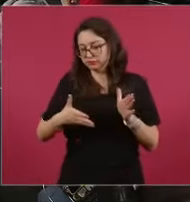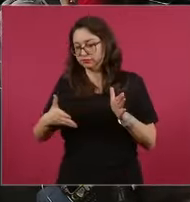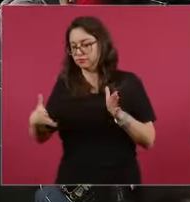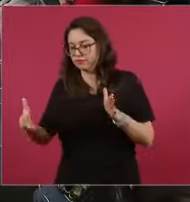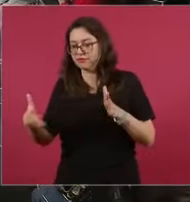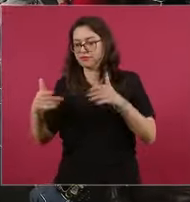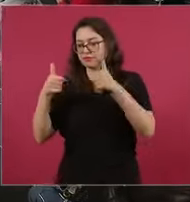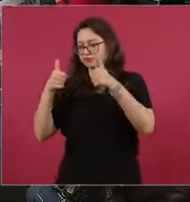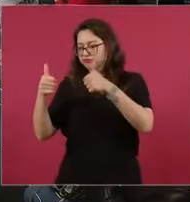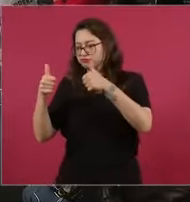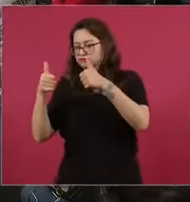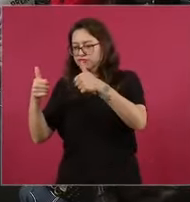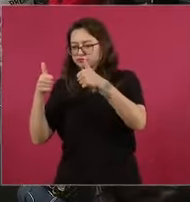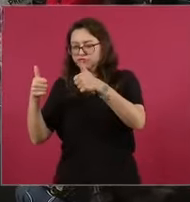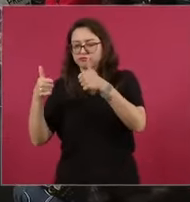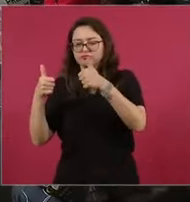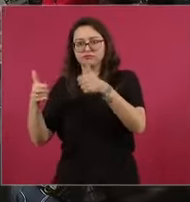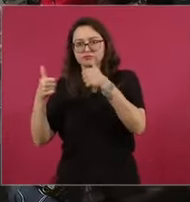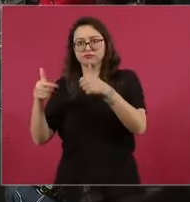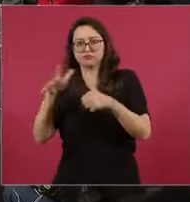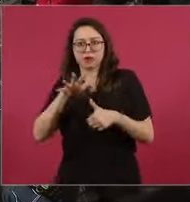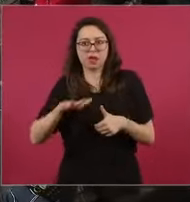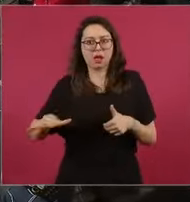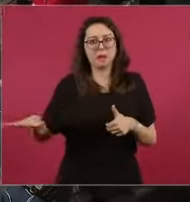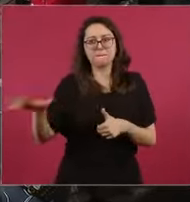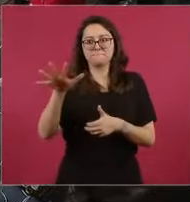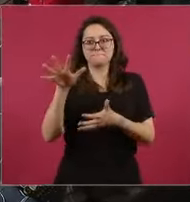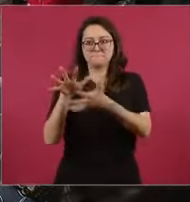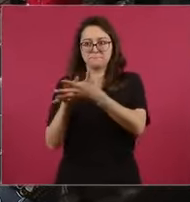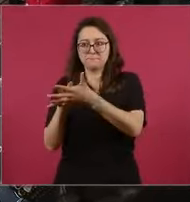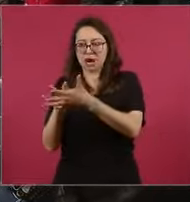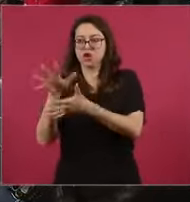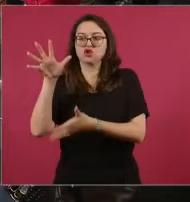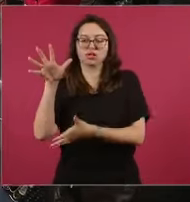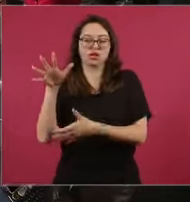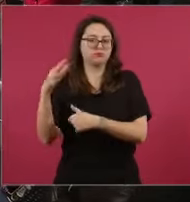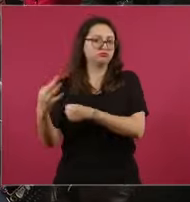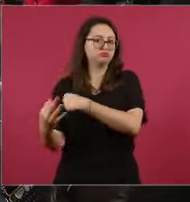o nos van a a someter